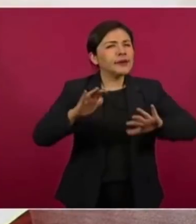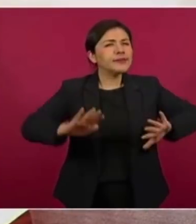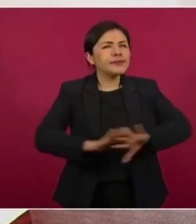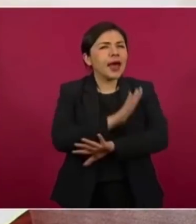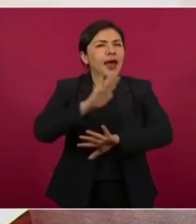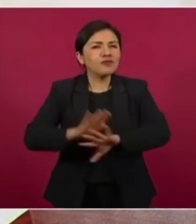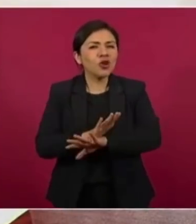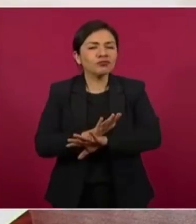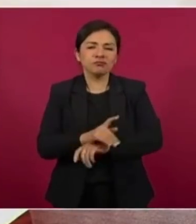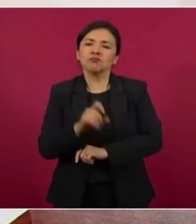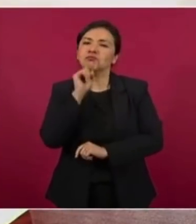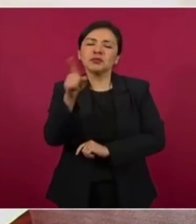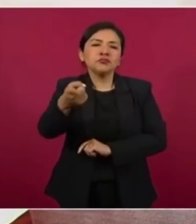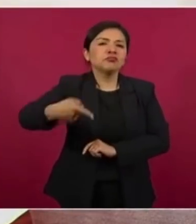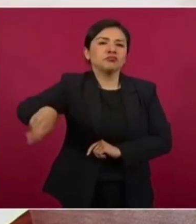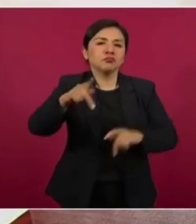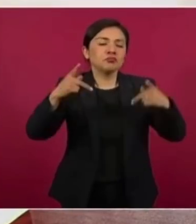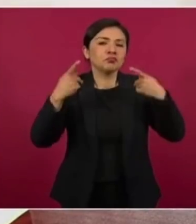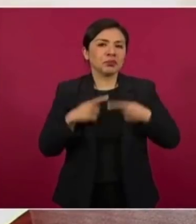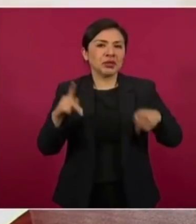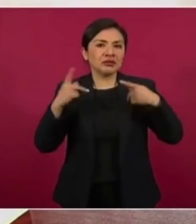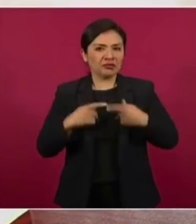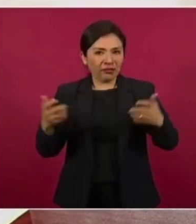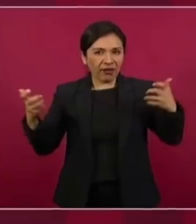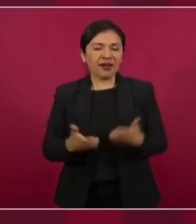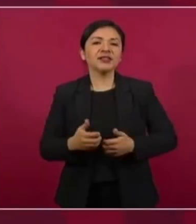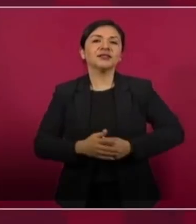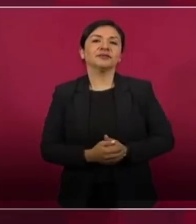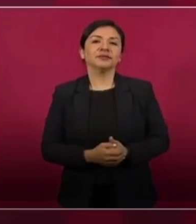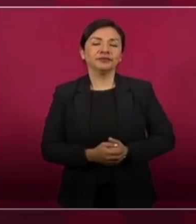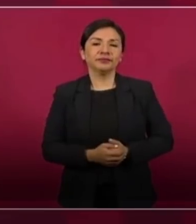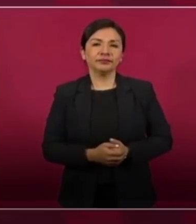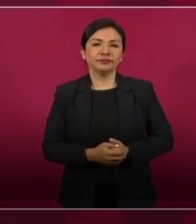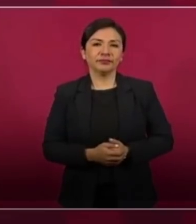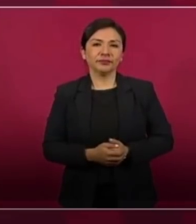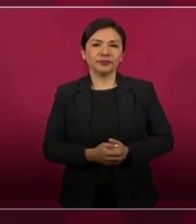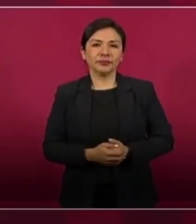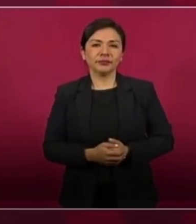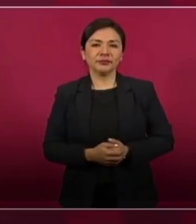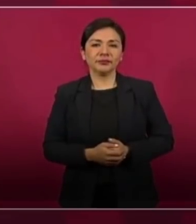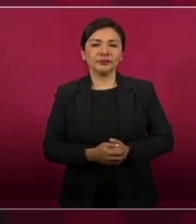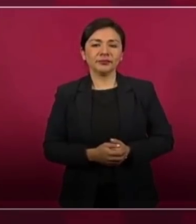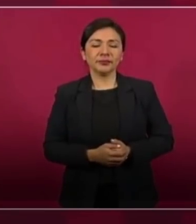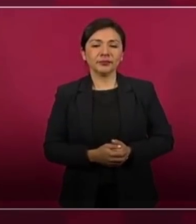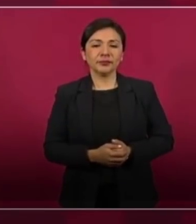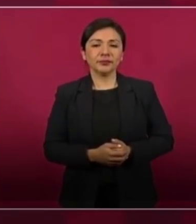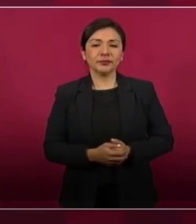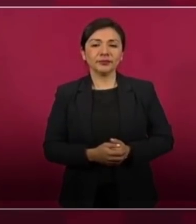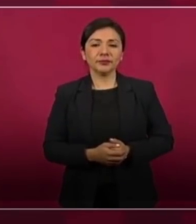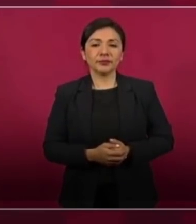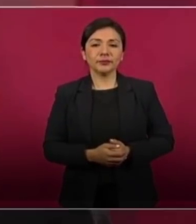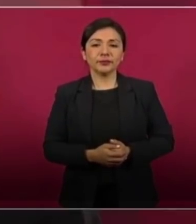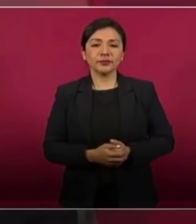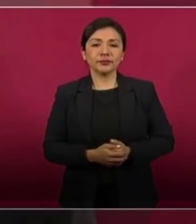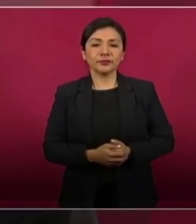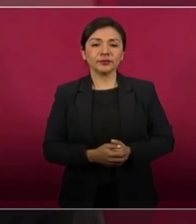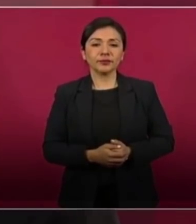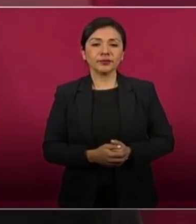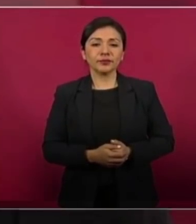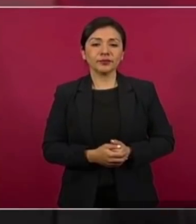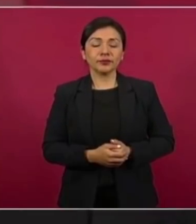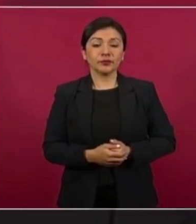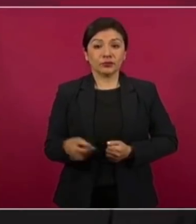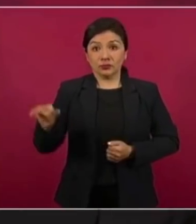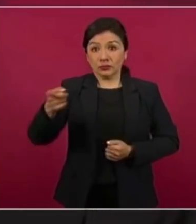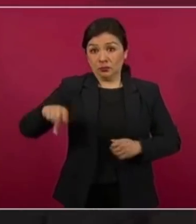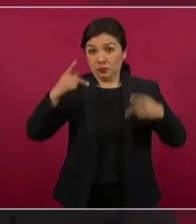El pueblo, porque la voz